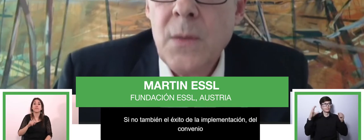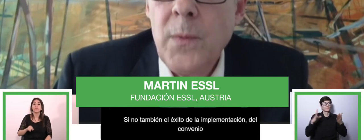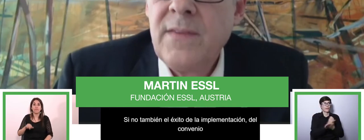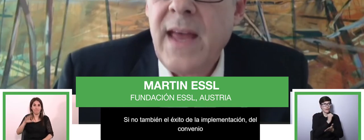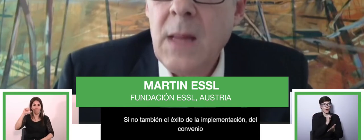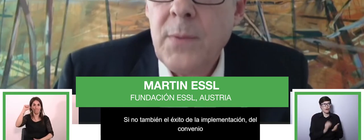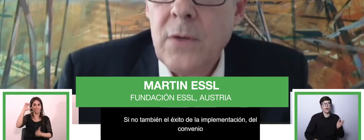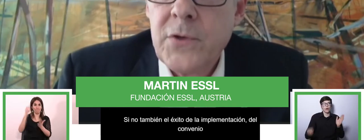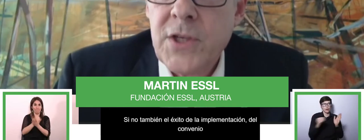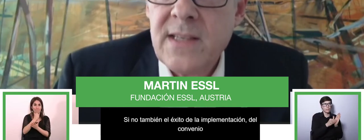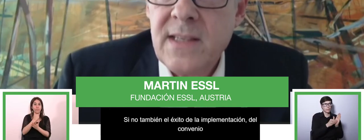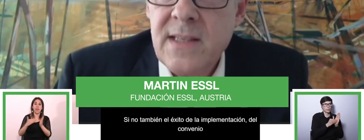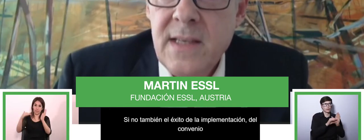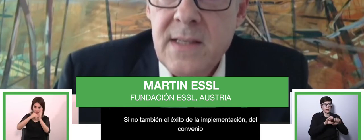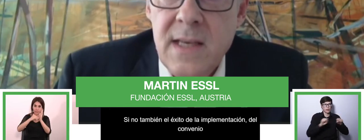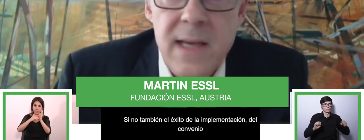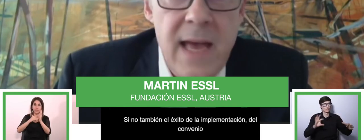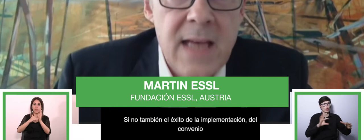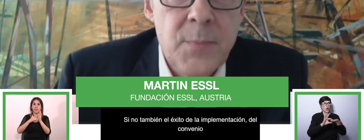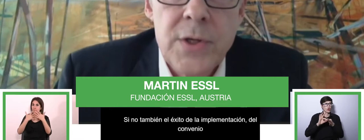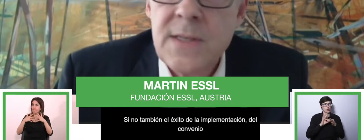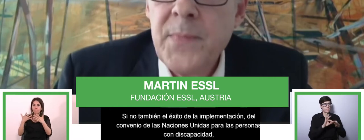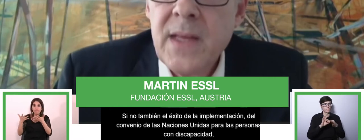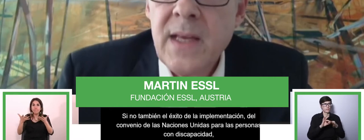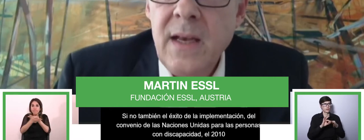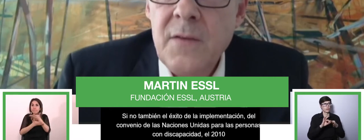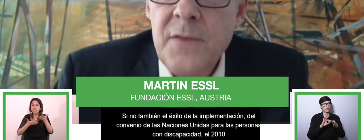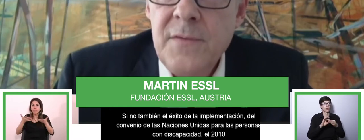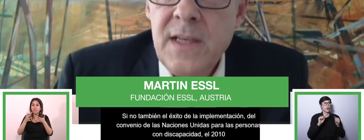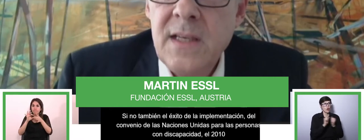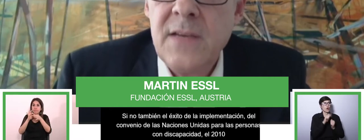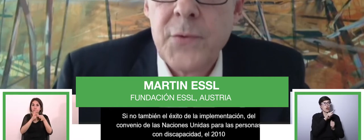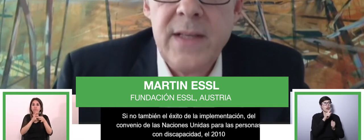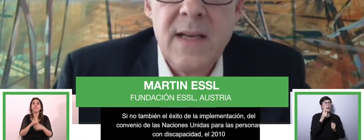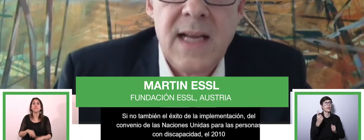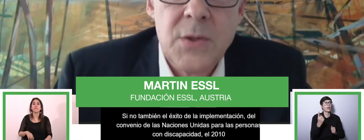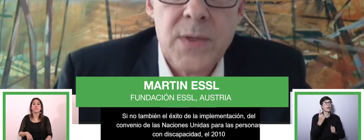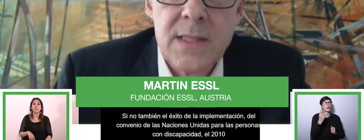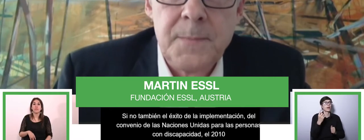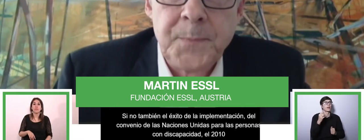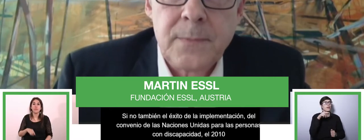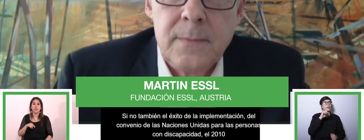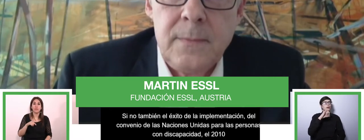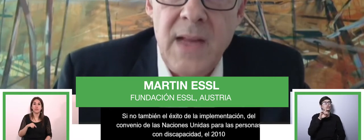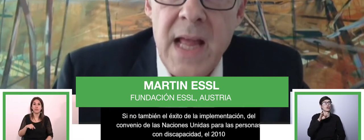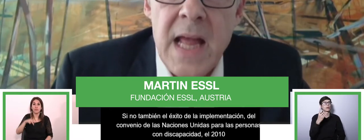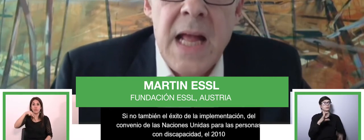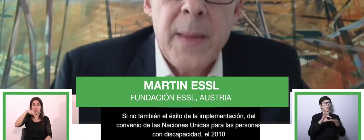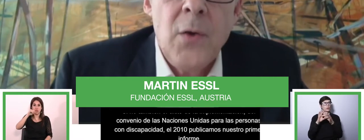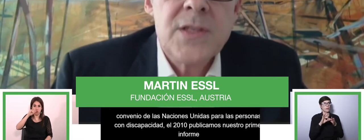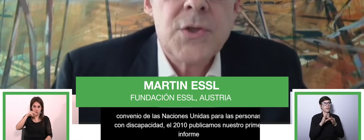publicamos nuestro primer informe con la ayuda de 60 expertos en 15 diferentes